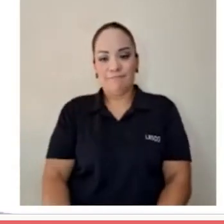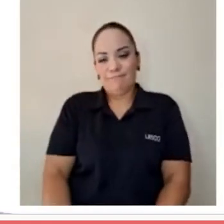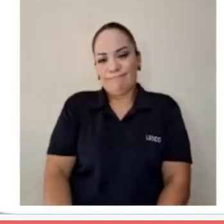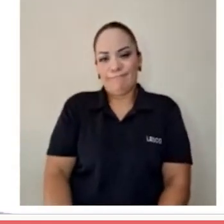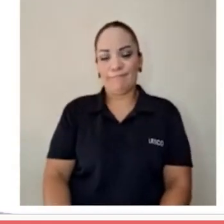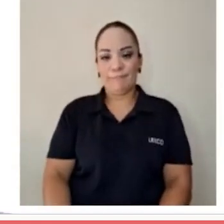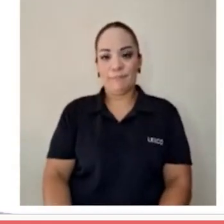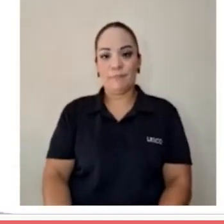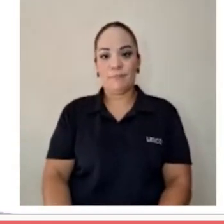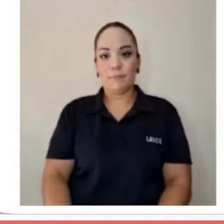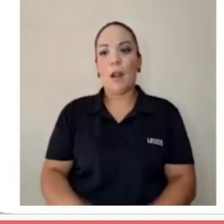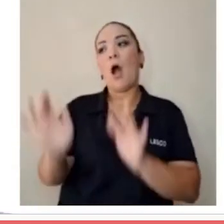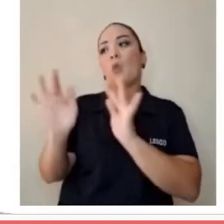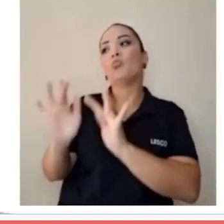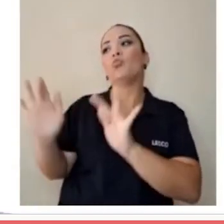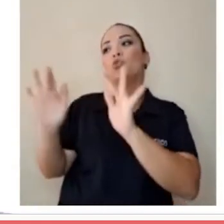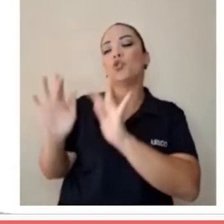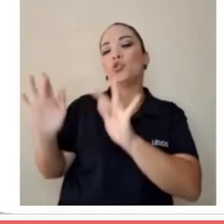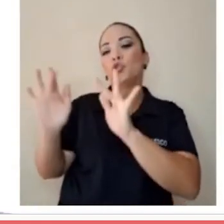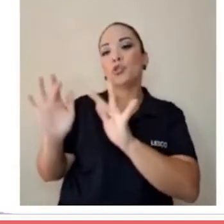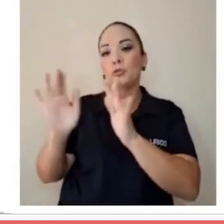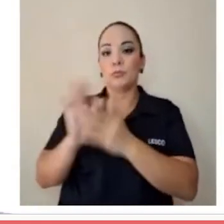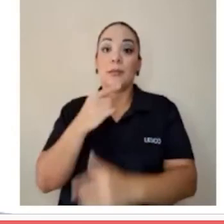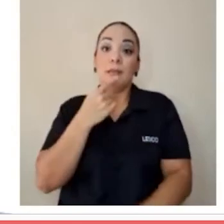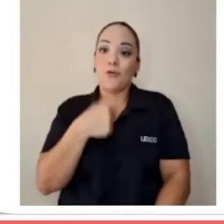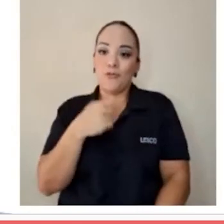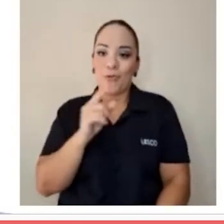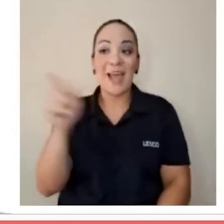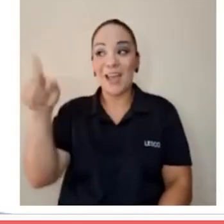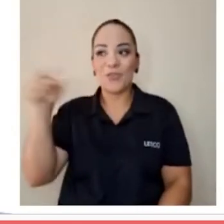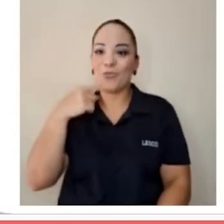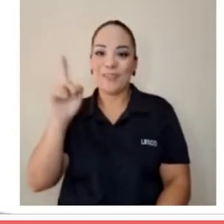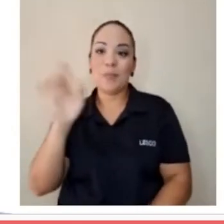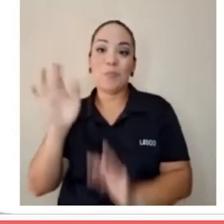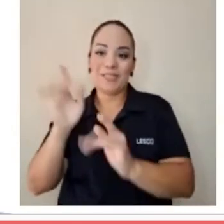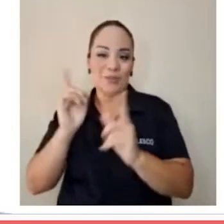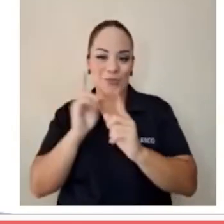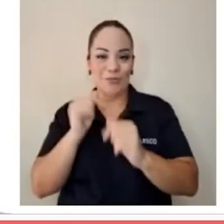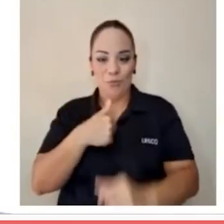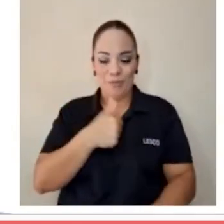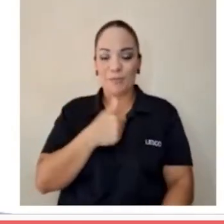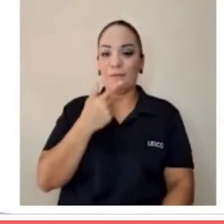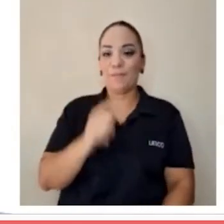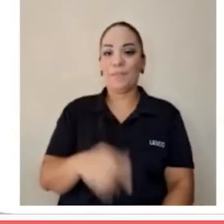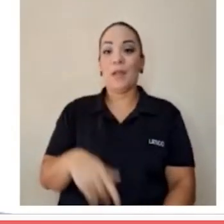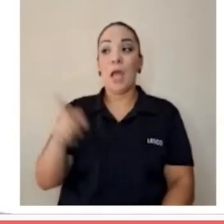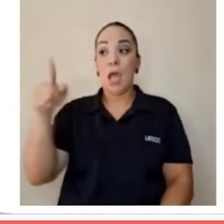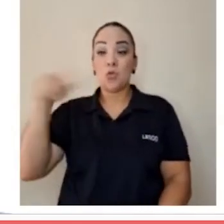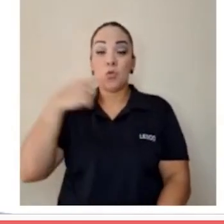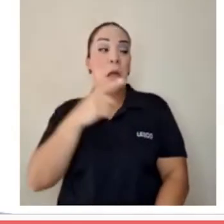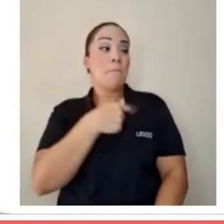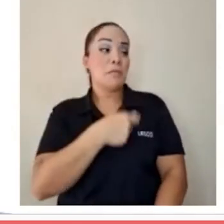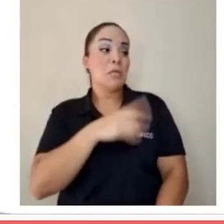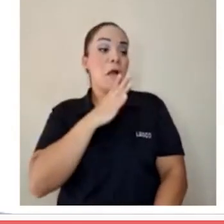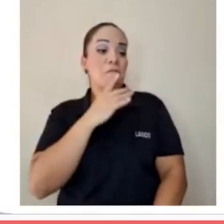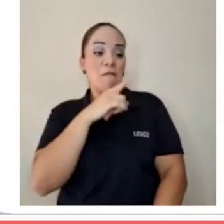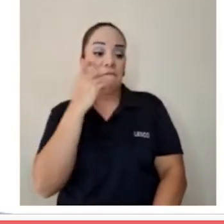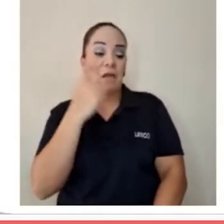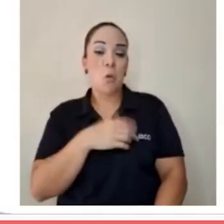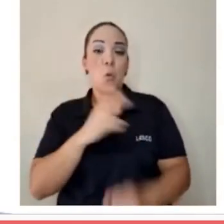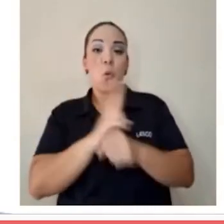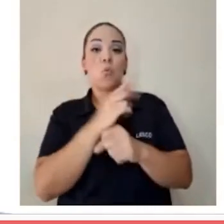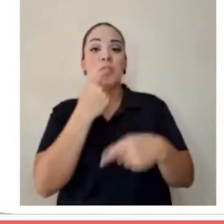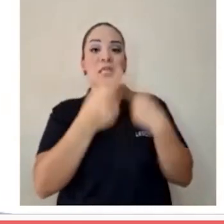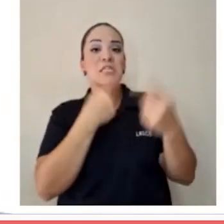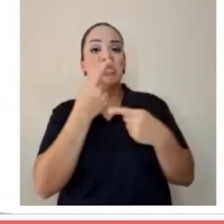uy, pues, hitos, digo yo, ellos no dicen, pues, hitos, el presidente nos habla feo, usa un discurso